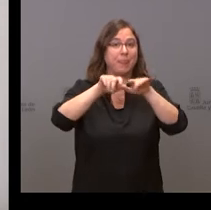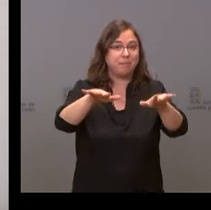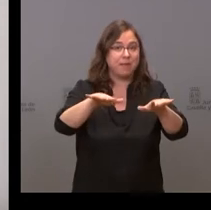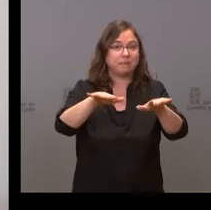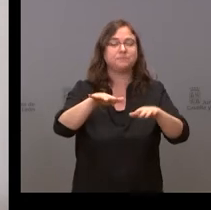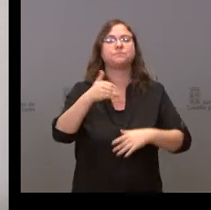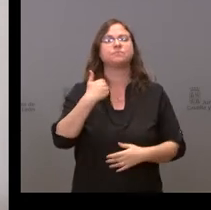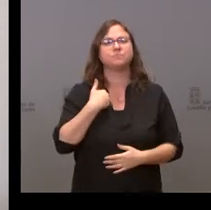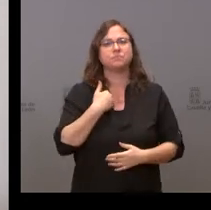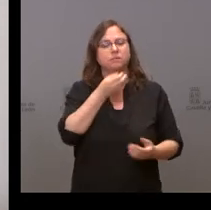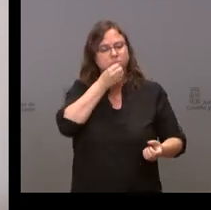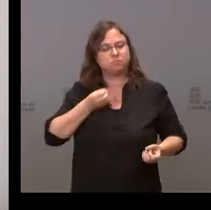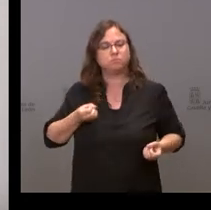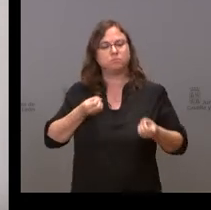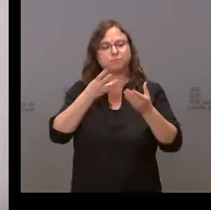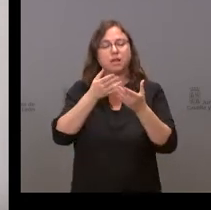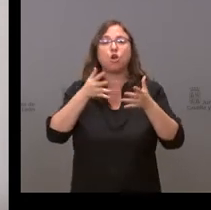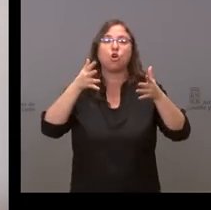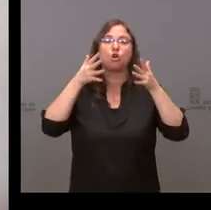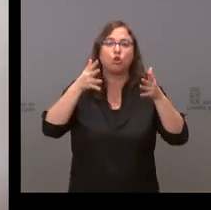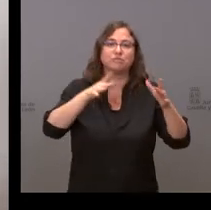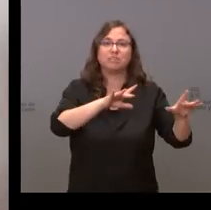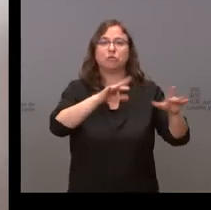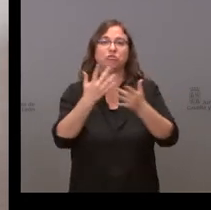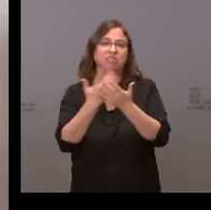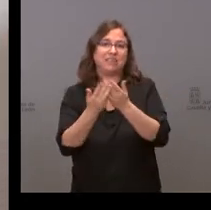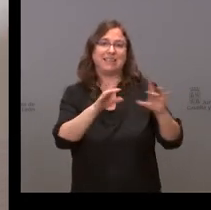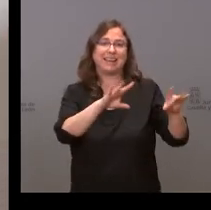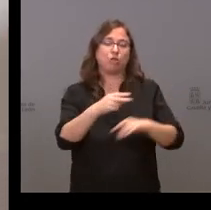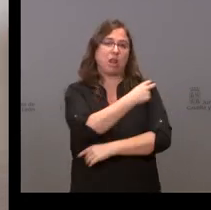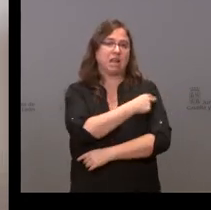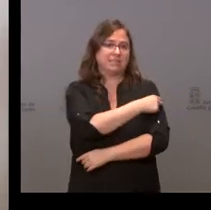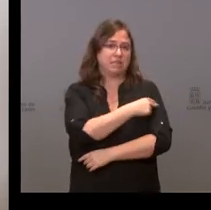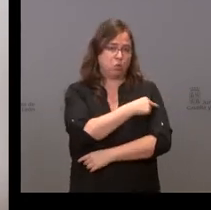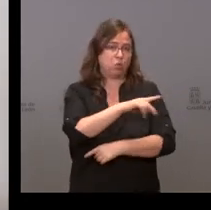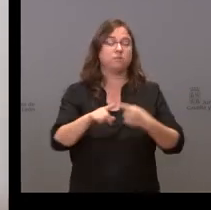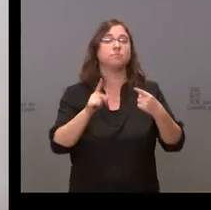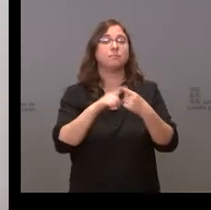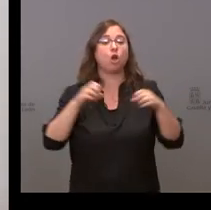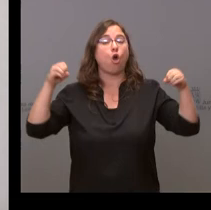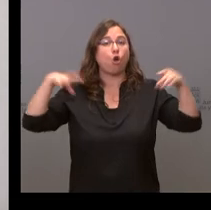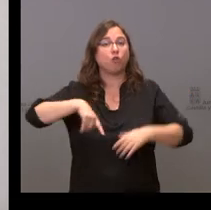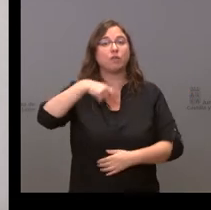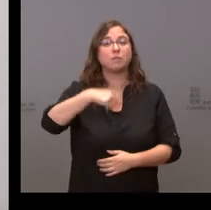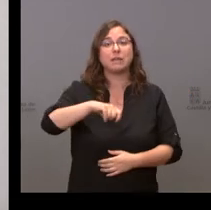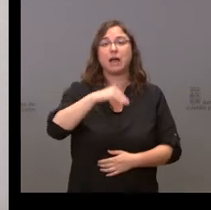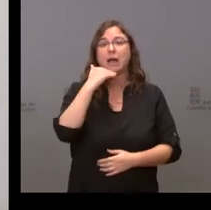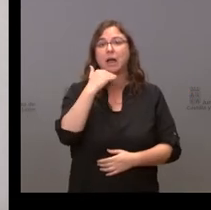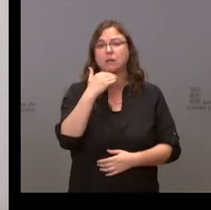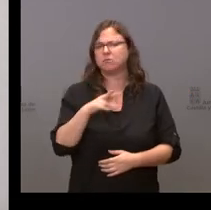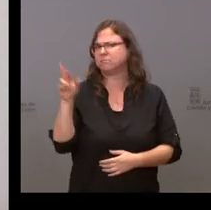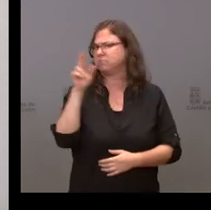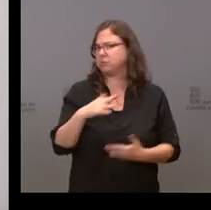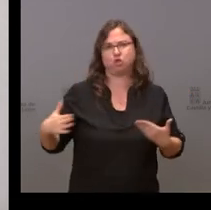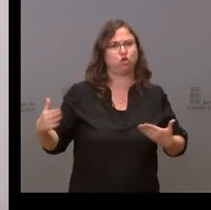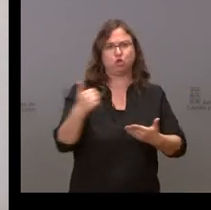dado traslado al Consejo Interterritorial del Sistema Nacional de Salud y respecto a la conferencia de presidentes es algo en lo que hemos insistido